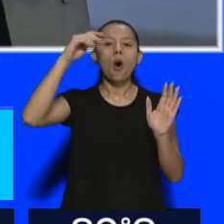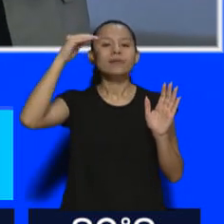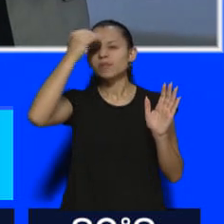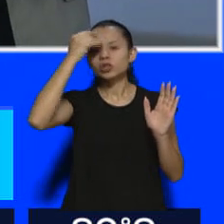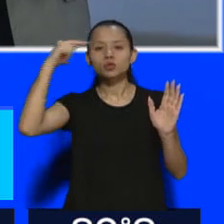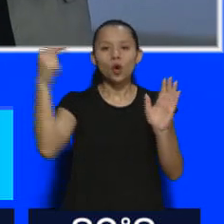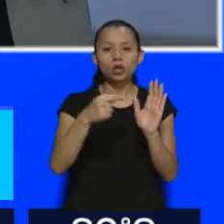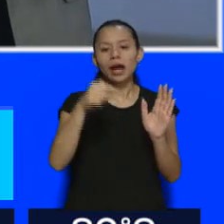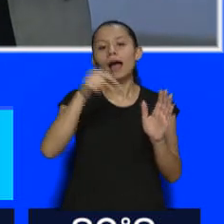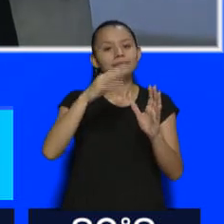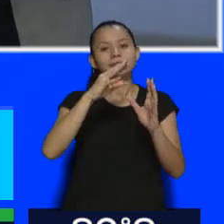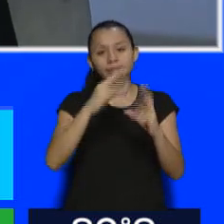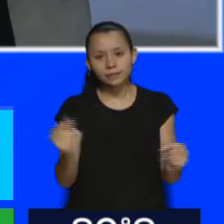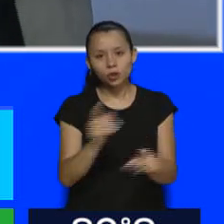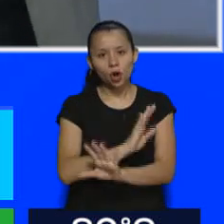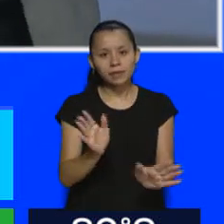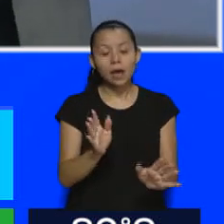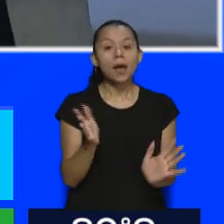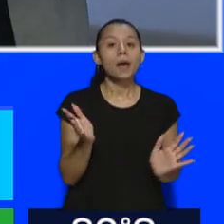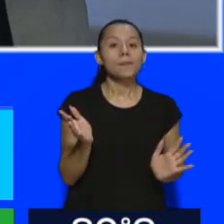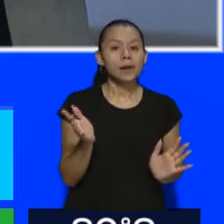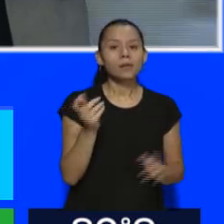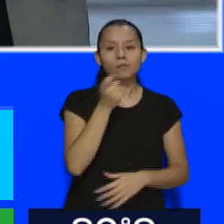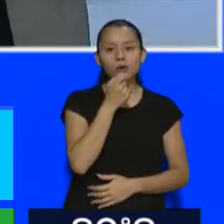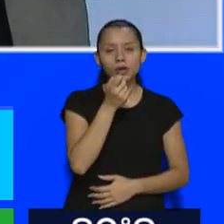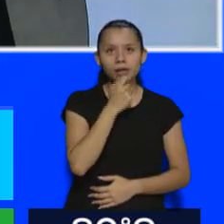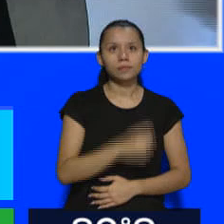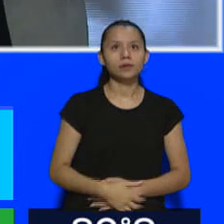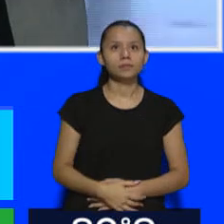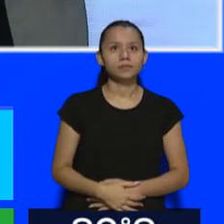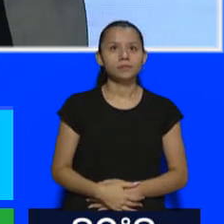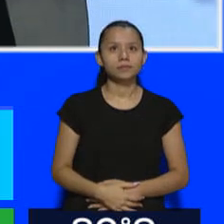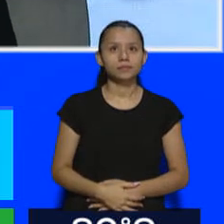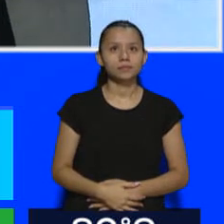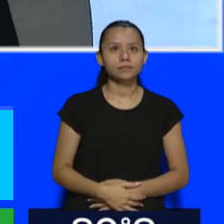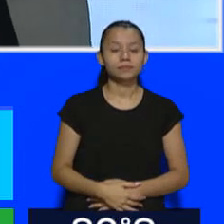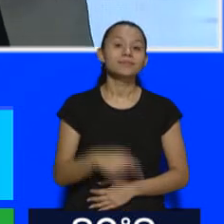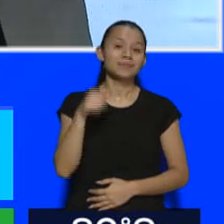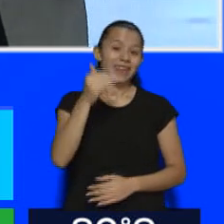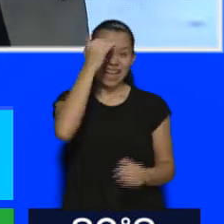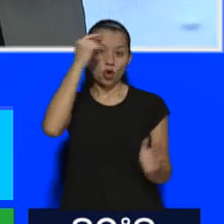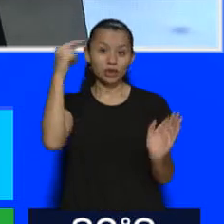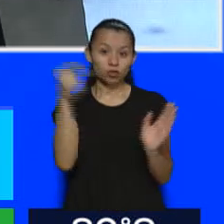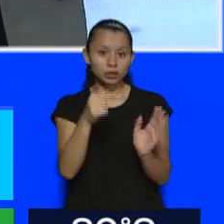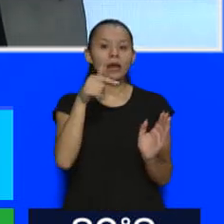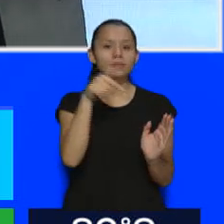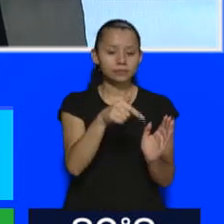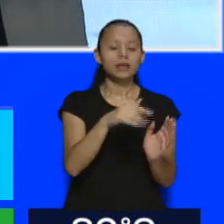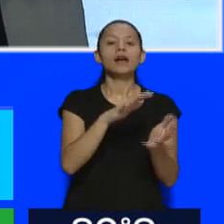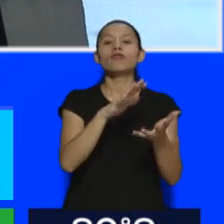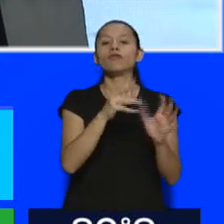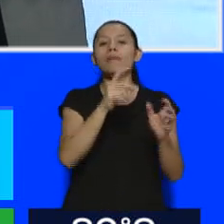rige a partir de la antigua regulación, la antigua normativa laboral porque establecía... El amparo